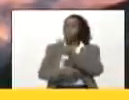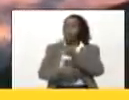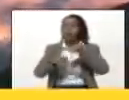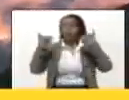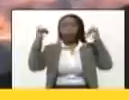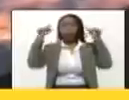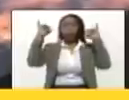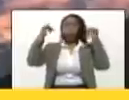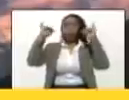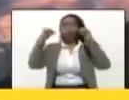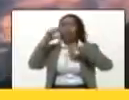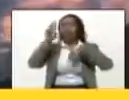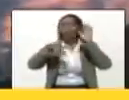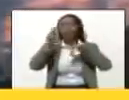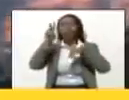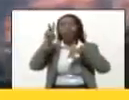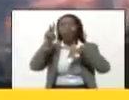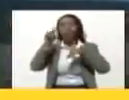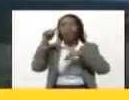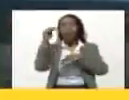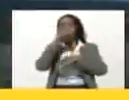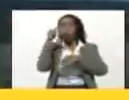celebraciones del 12 de octubre.